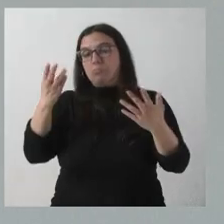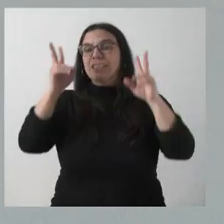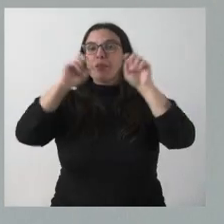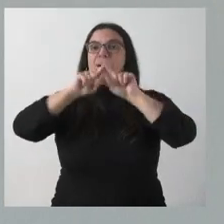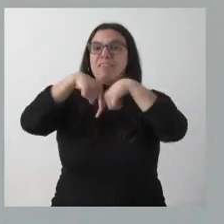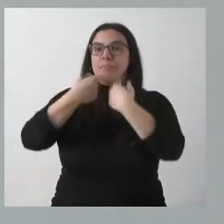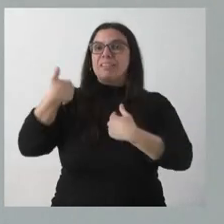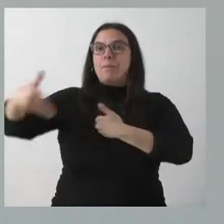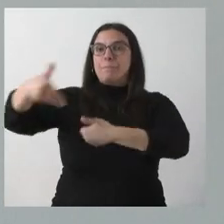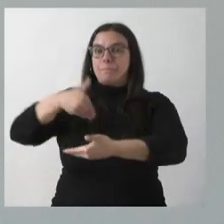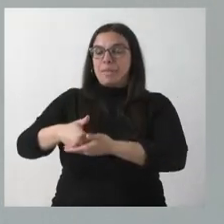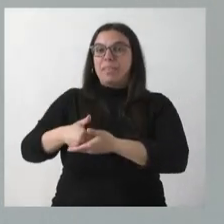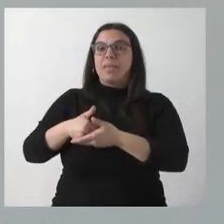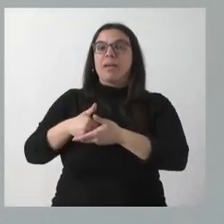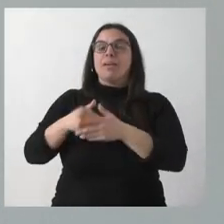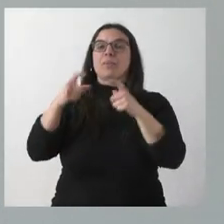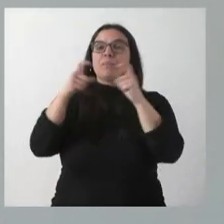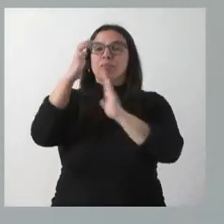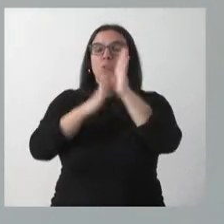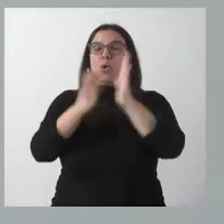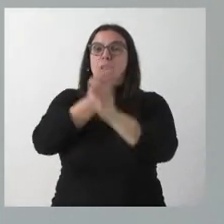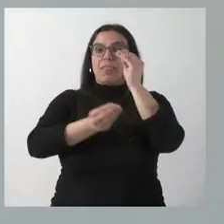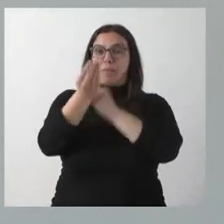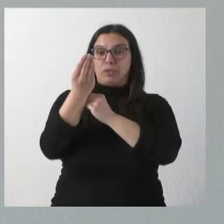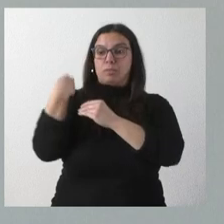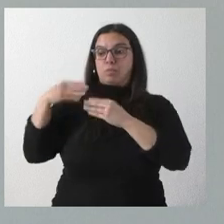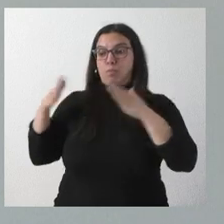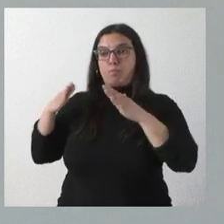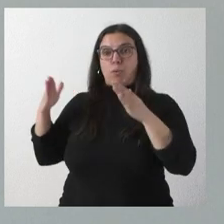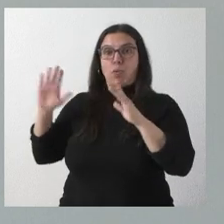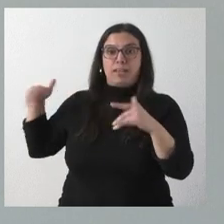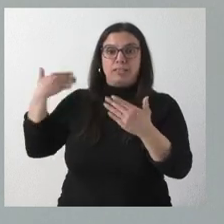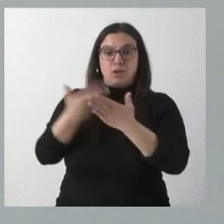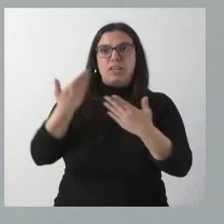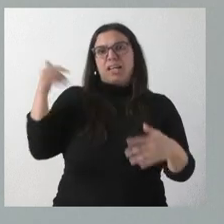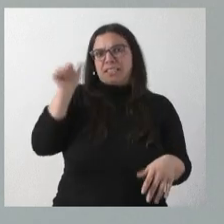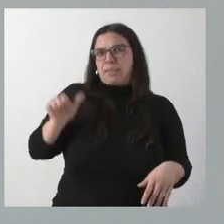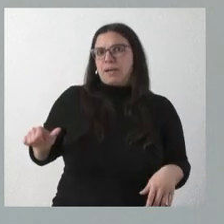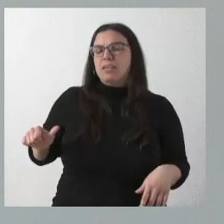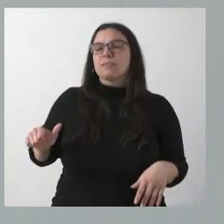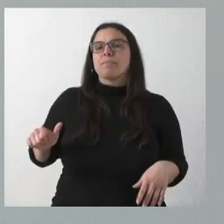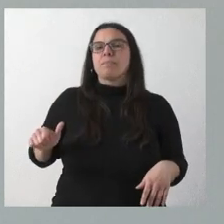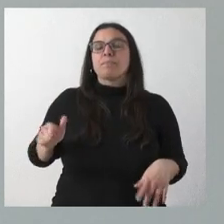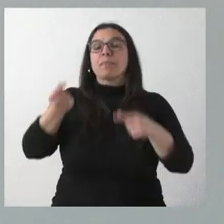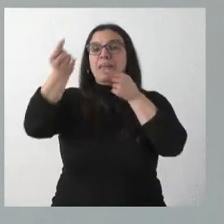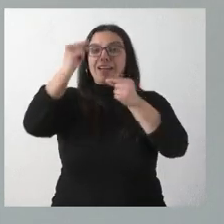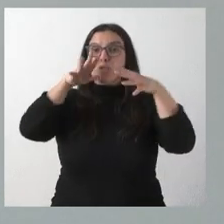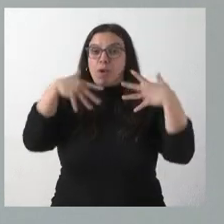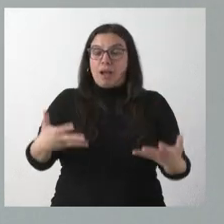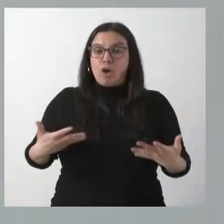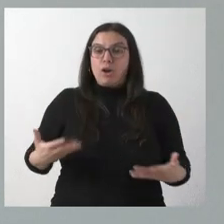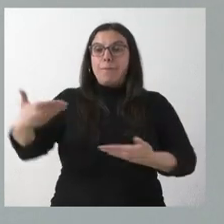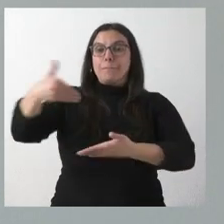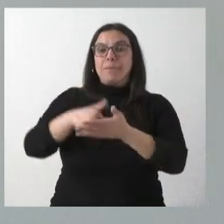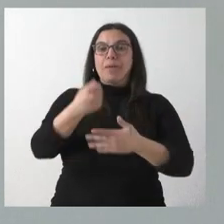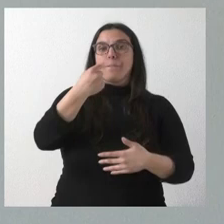que han solicitado el bono nacimiento desde su instalación, una vez que llevamos ya varias semanas. El dato actualizado son 1